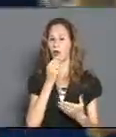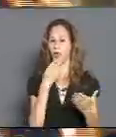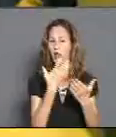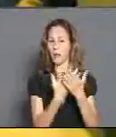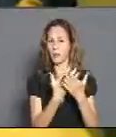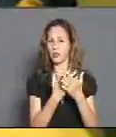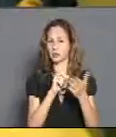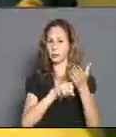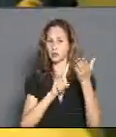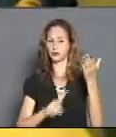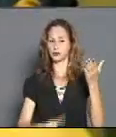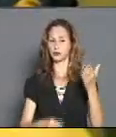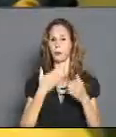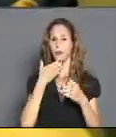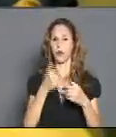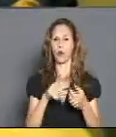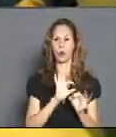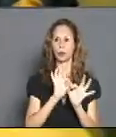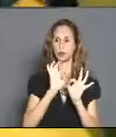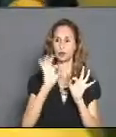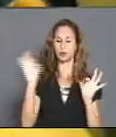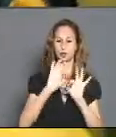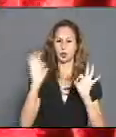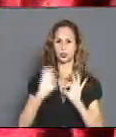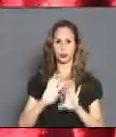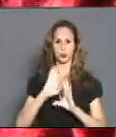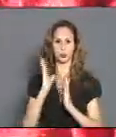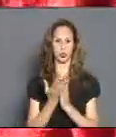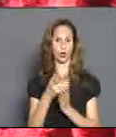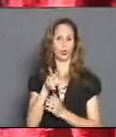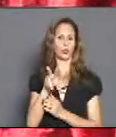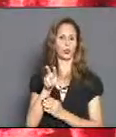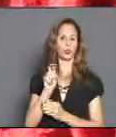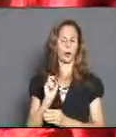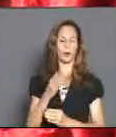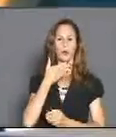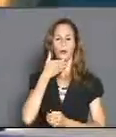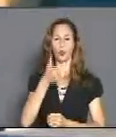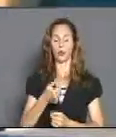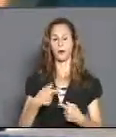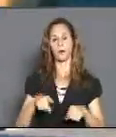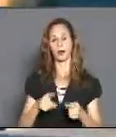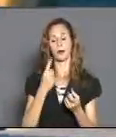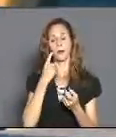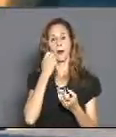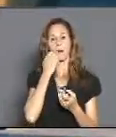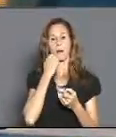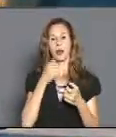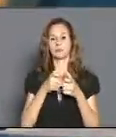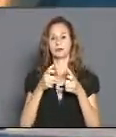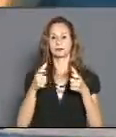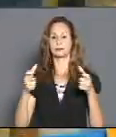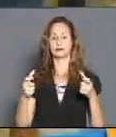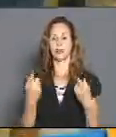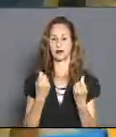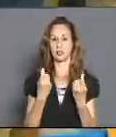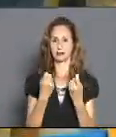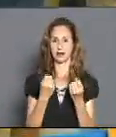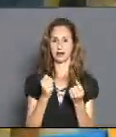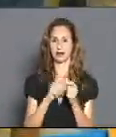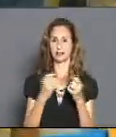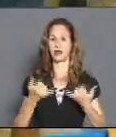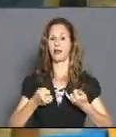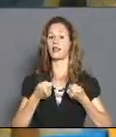eléctrica. Todo ello en medio de un complejo panorama. Pero la necesidad era mayor. Varios inconvenientes en medio de la